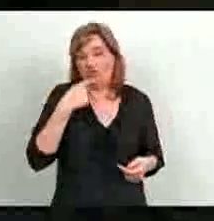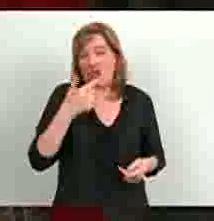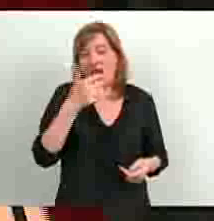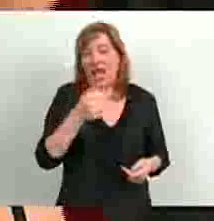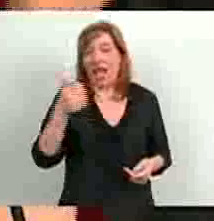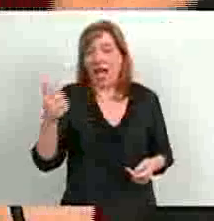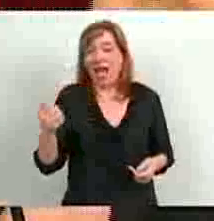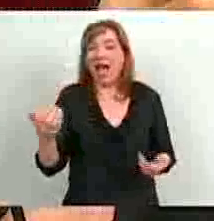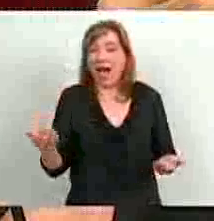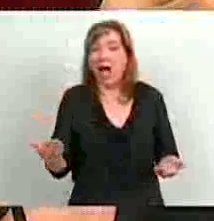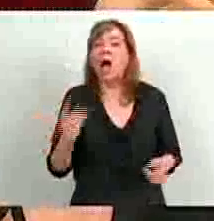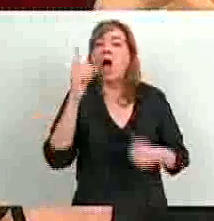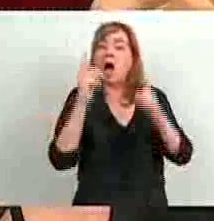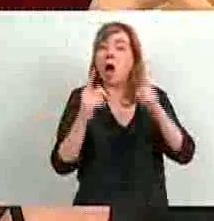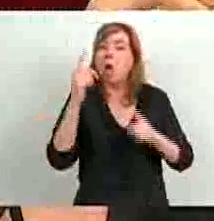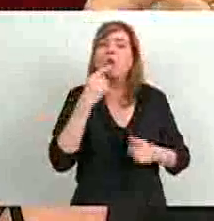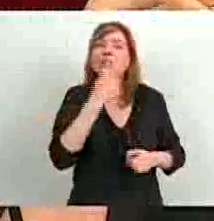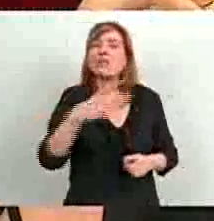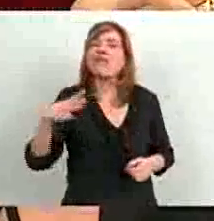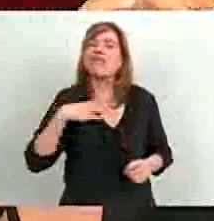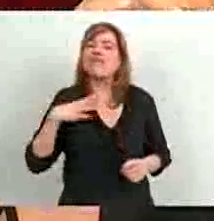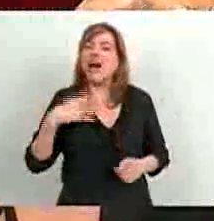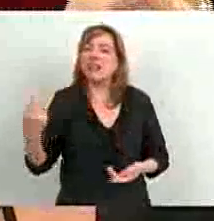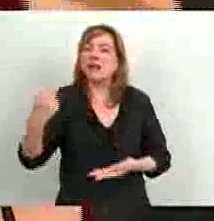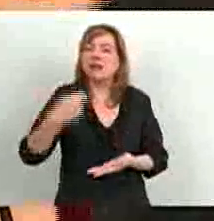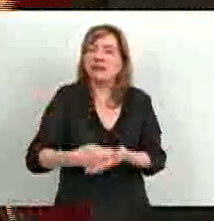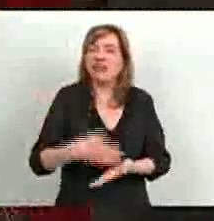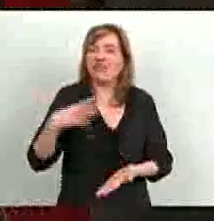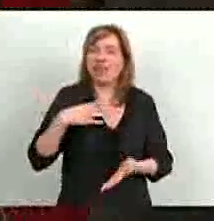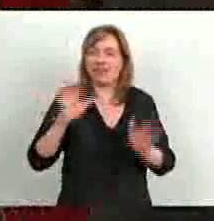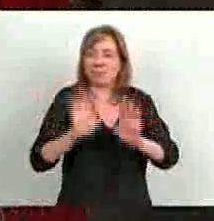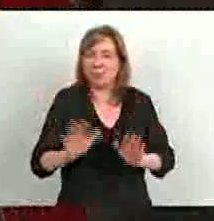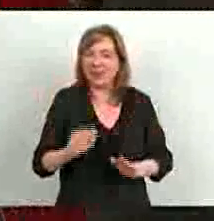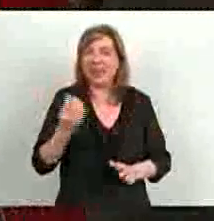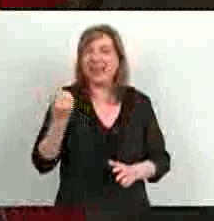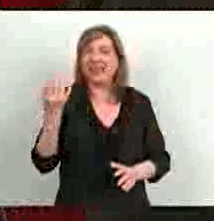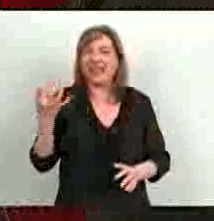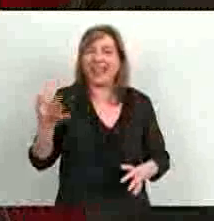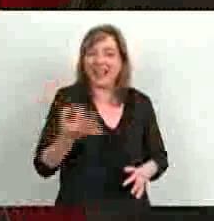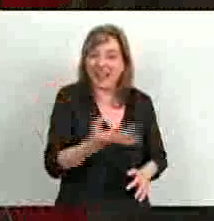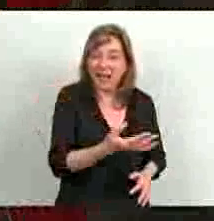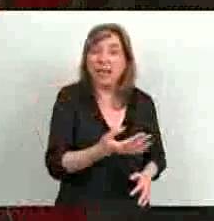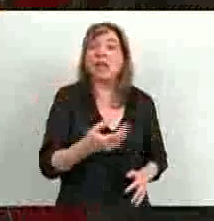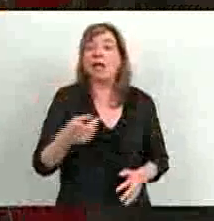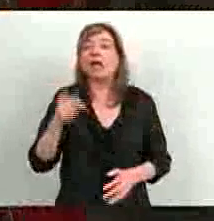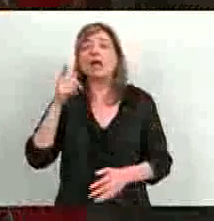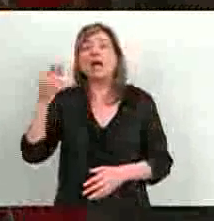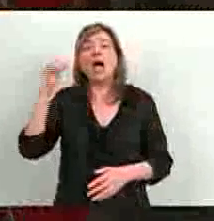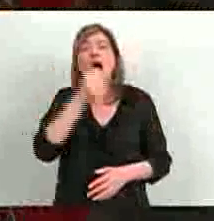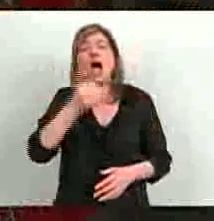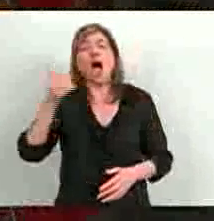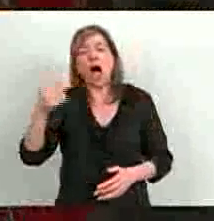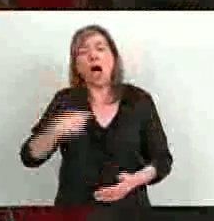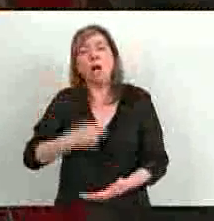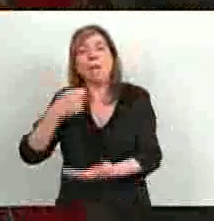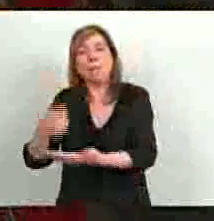lado, critican una falta de inversión en los trenes, pero por otro lado, critican las inversiones que hacemos en Aerolíneas Argentinas y